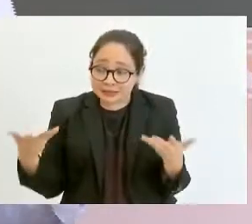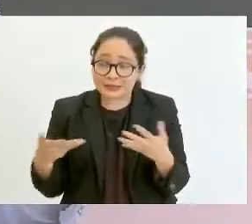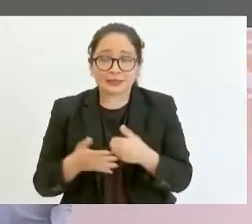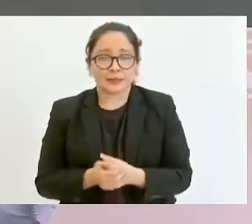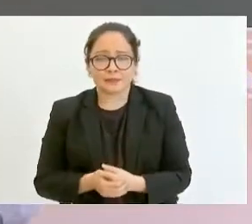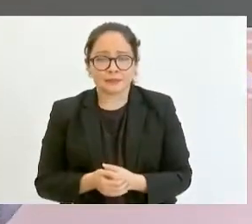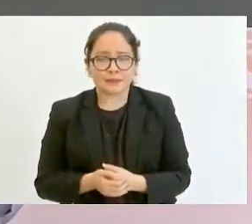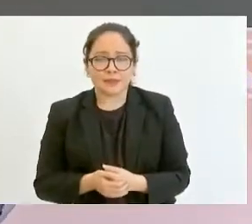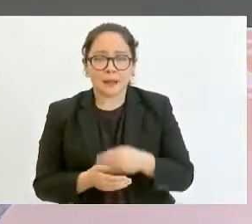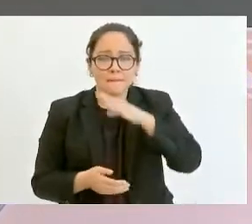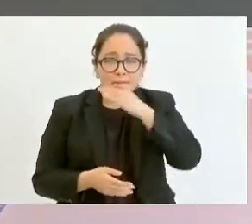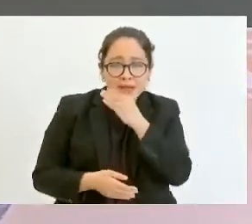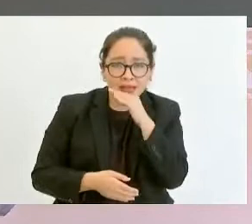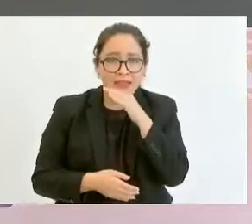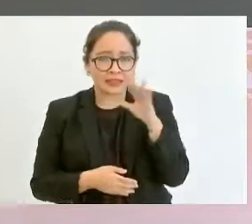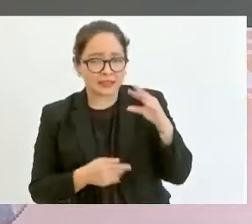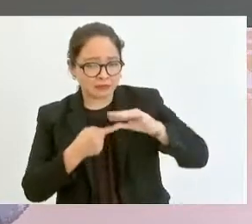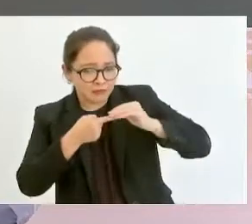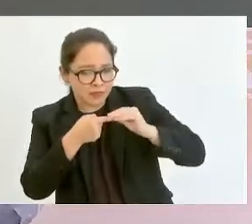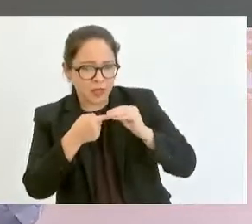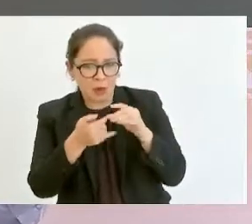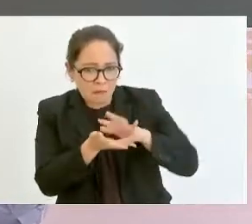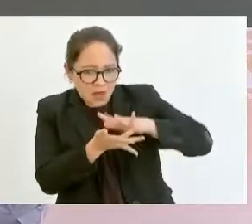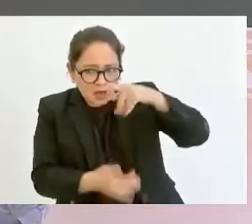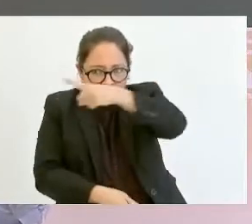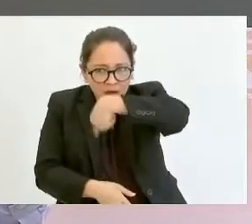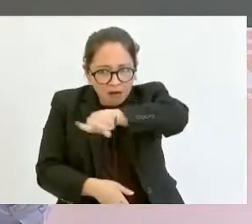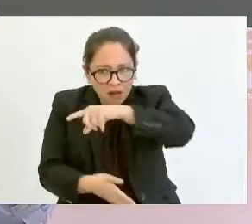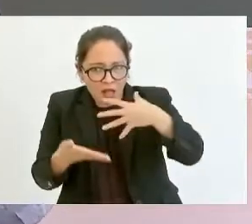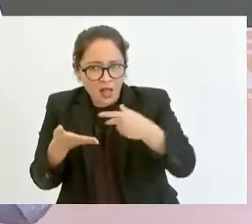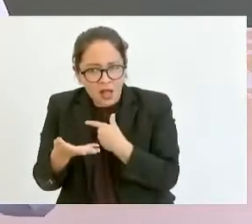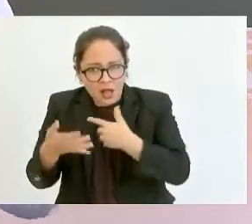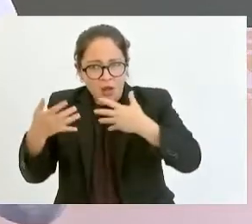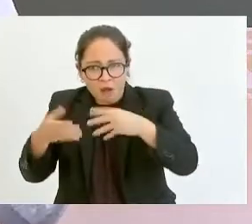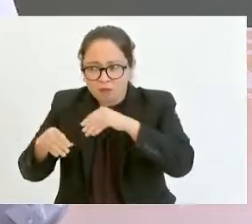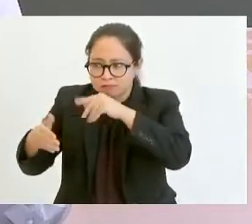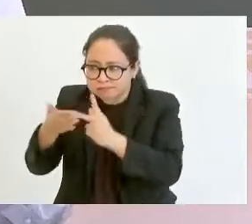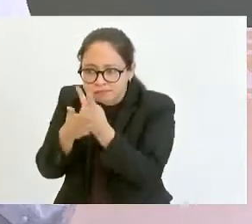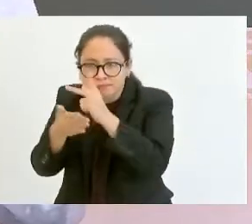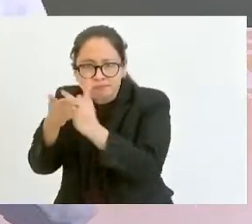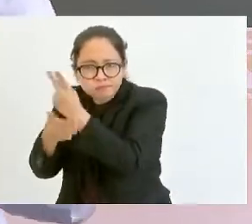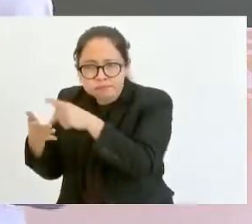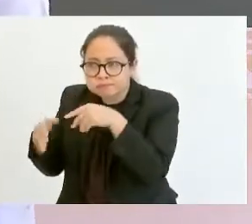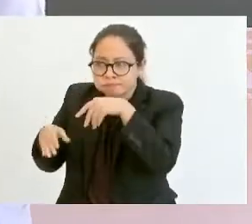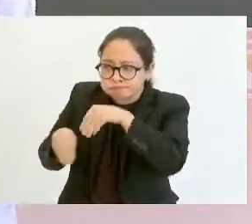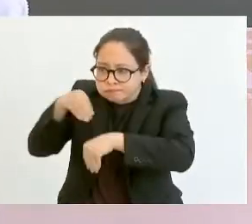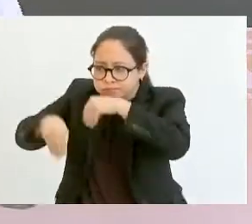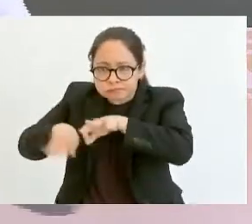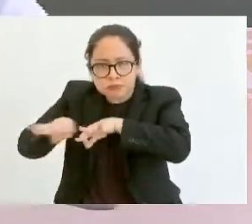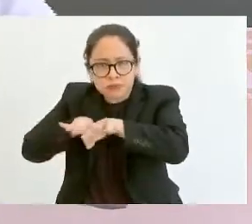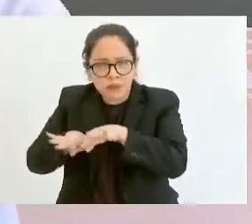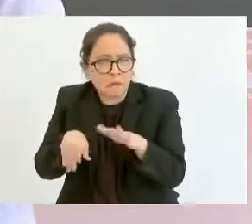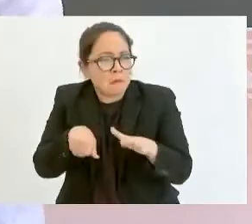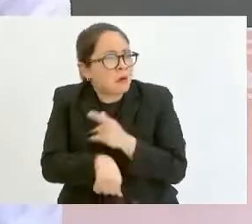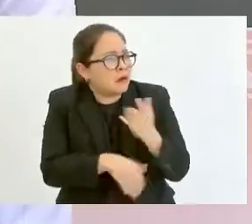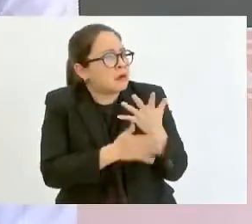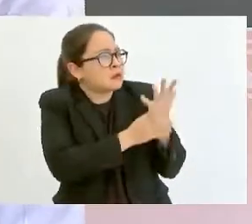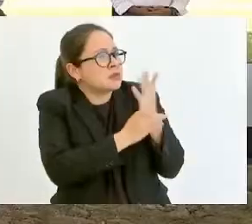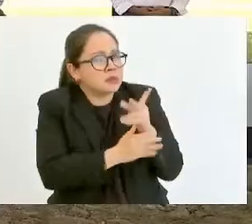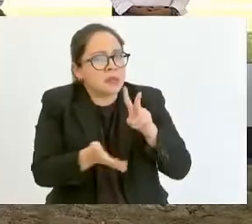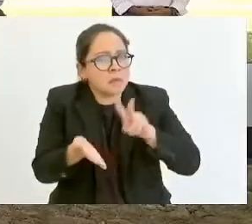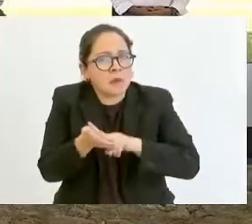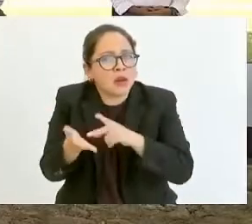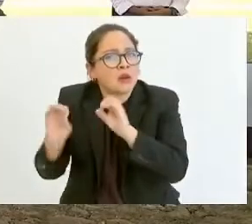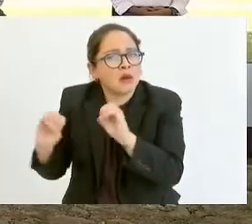la mayor parte del maíz y el frijol. ¿Por qué dicen que no son productivos? ¿Por qué dicen que no tienen derecho a tener el